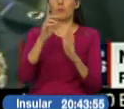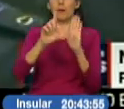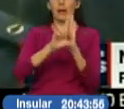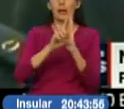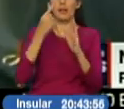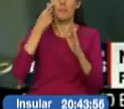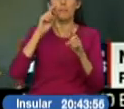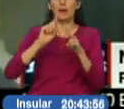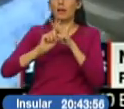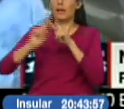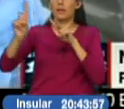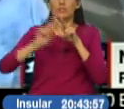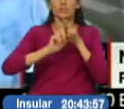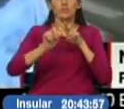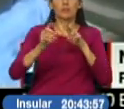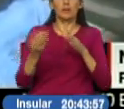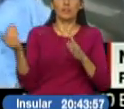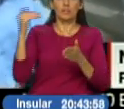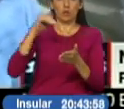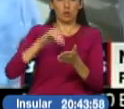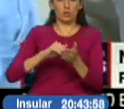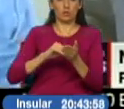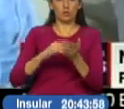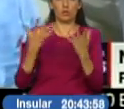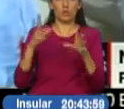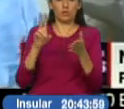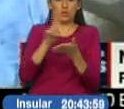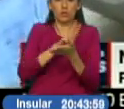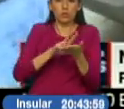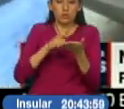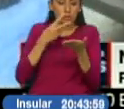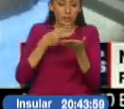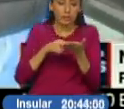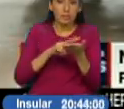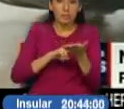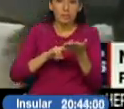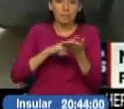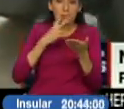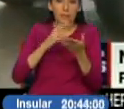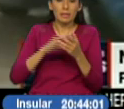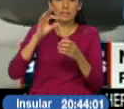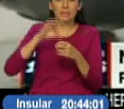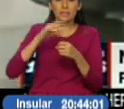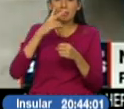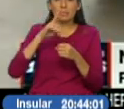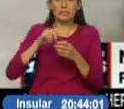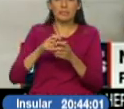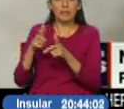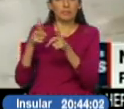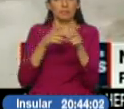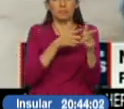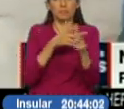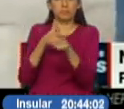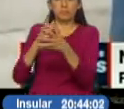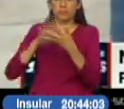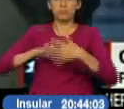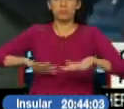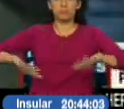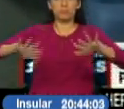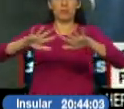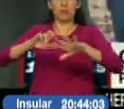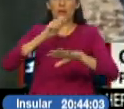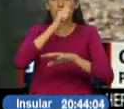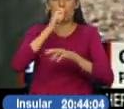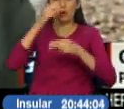enjuiciamiento de inmigrantes que reingresen de manera indocumentada a Estados Unidos cometan fraude o sean miembros de pandillas de redes de contrabando de personas o